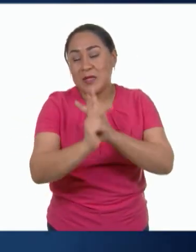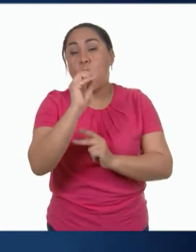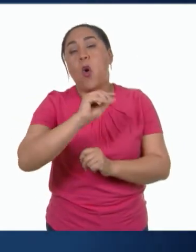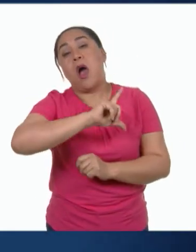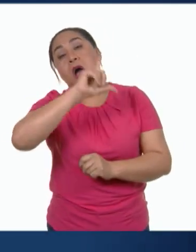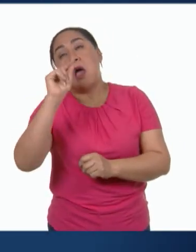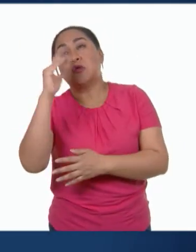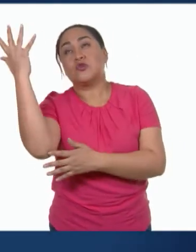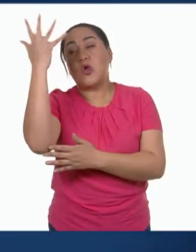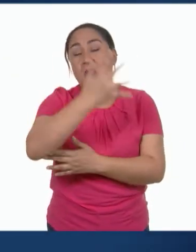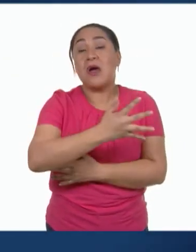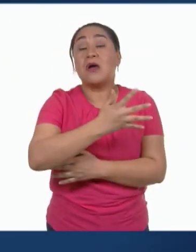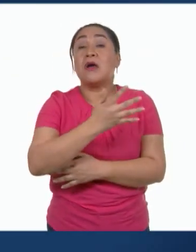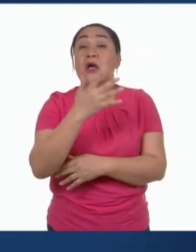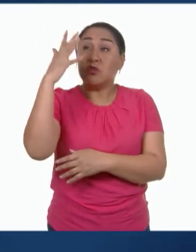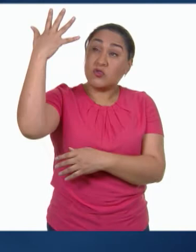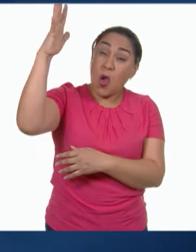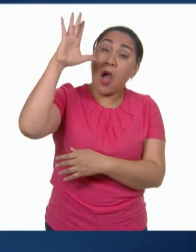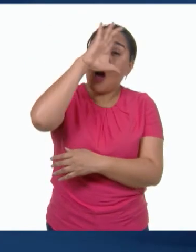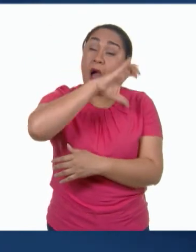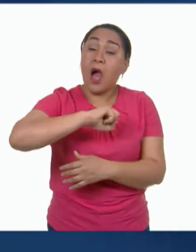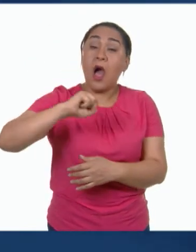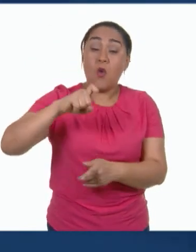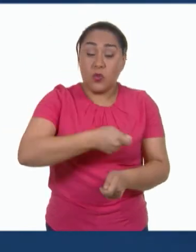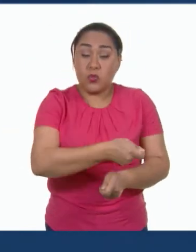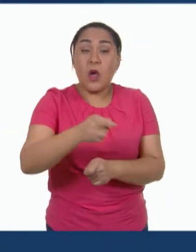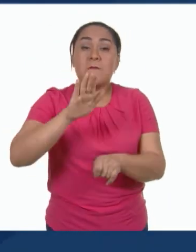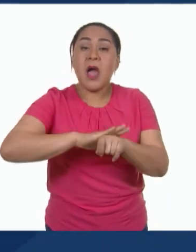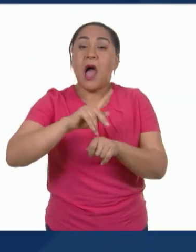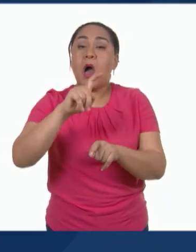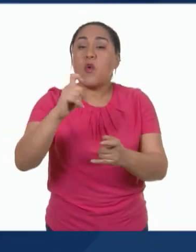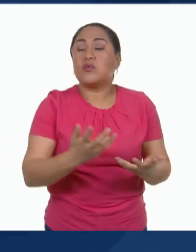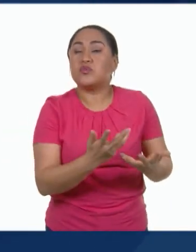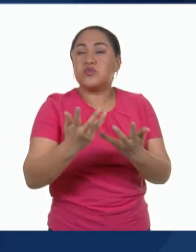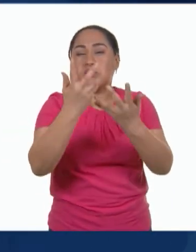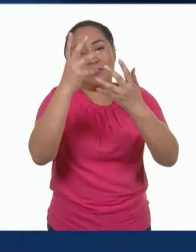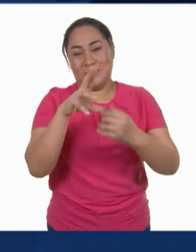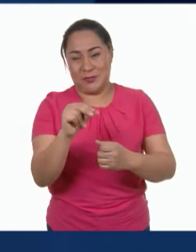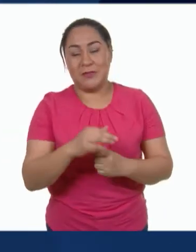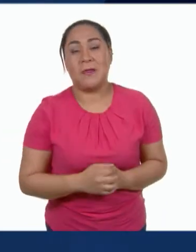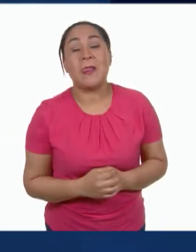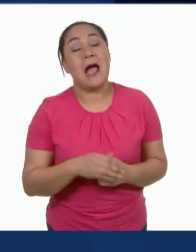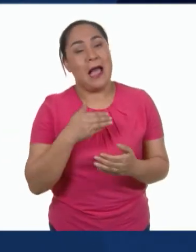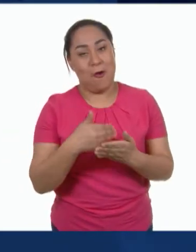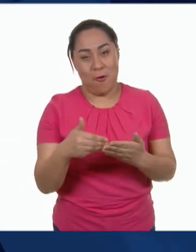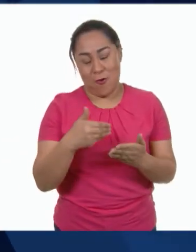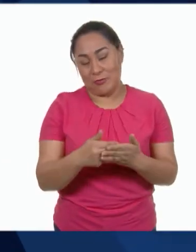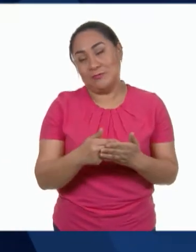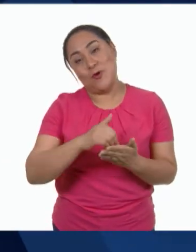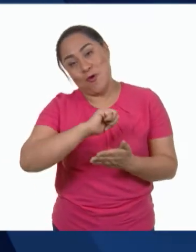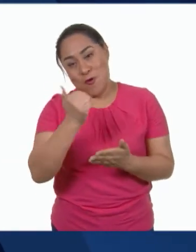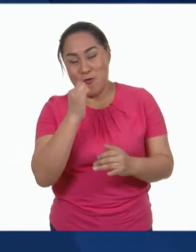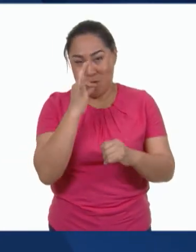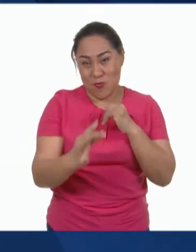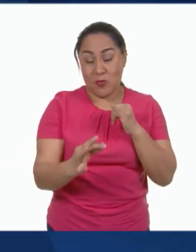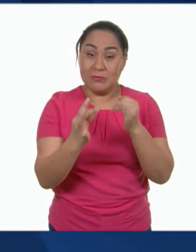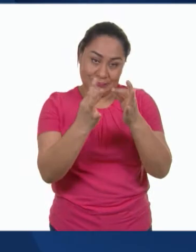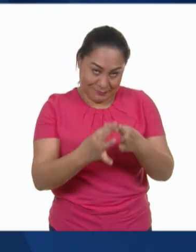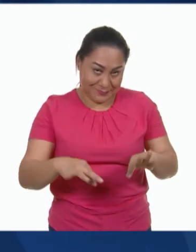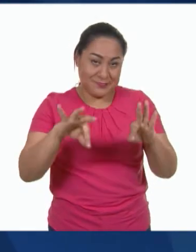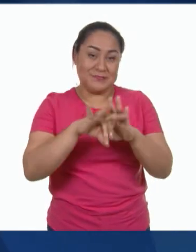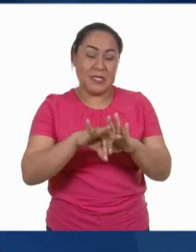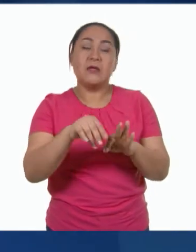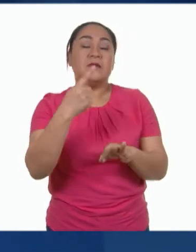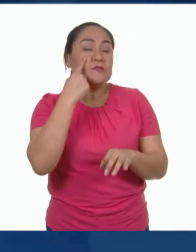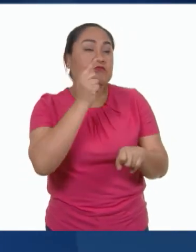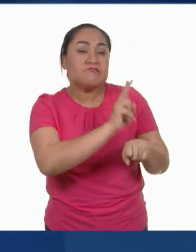para evitar evaporación y mejorar el aprovechamiento de las plantas. Por último, pero no menos importante, revisa